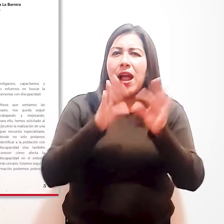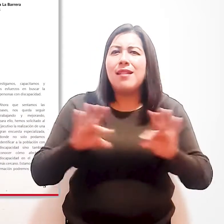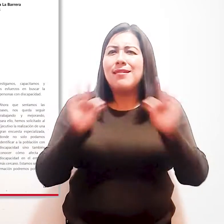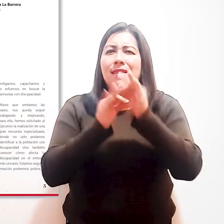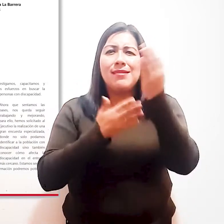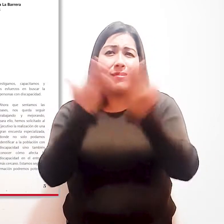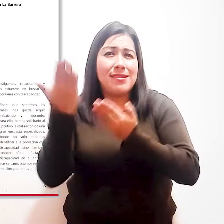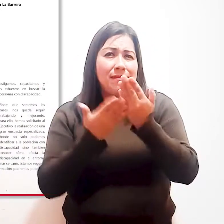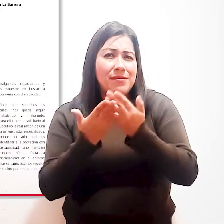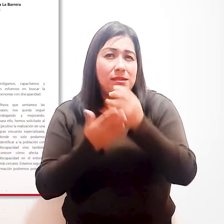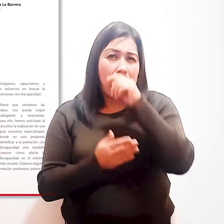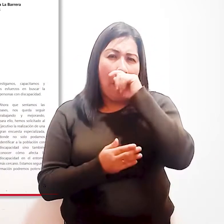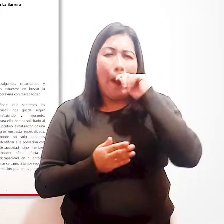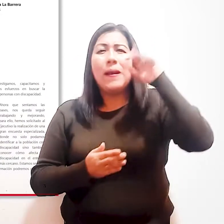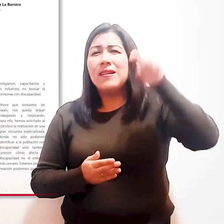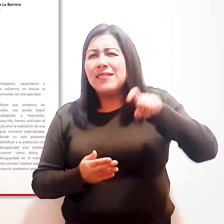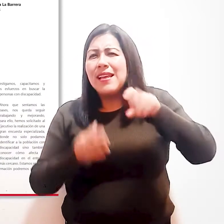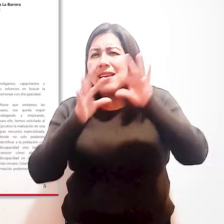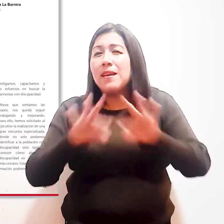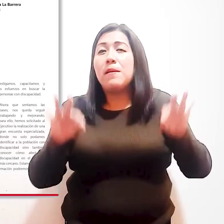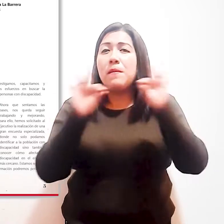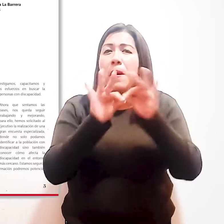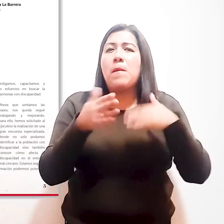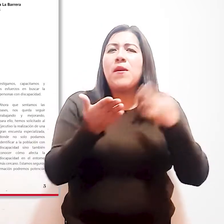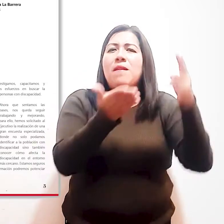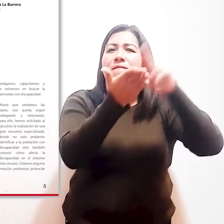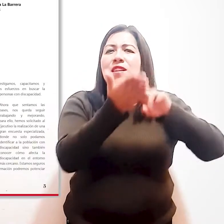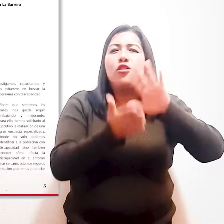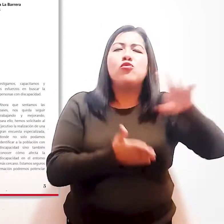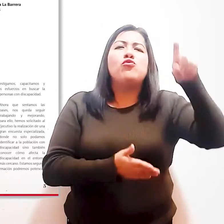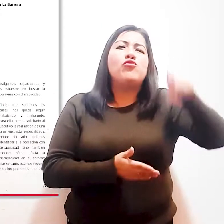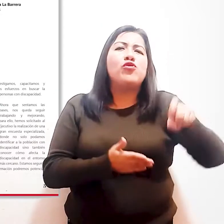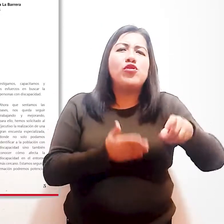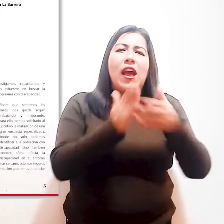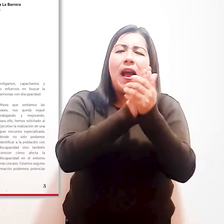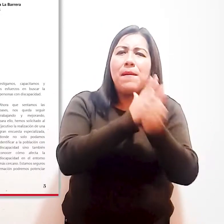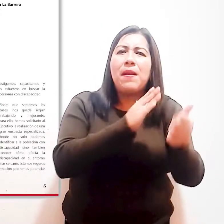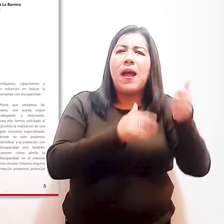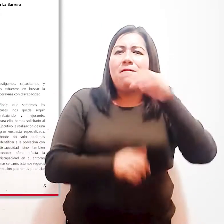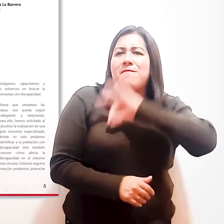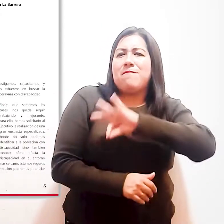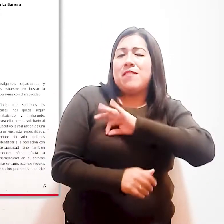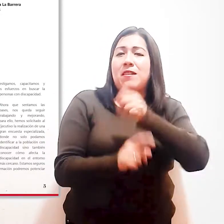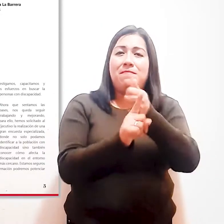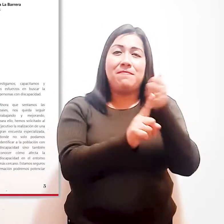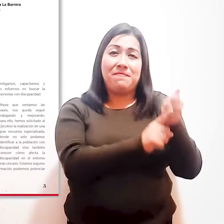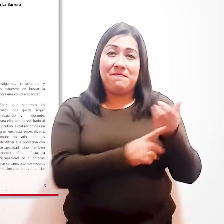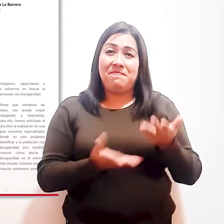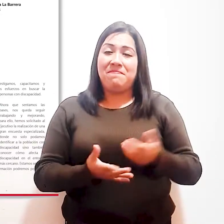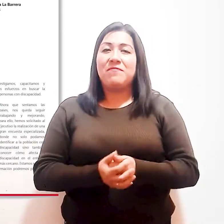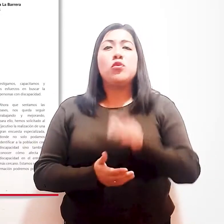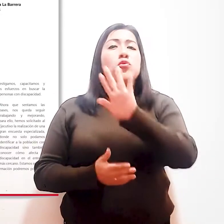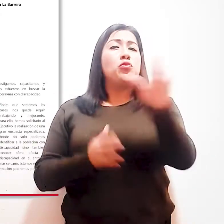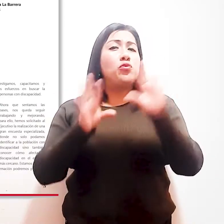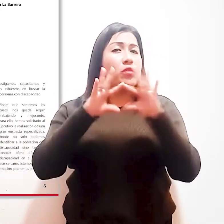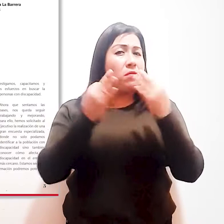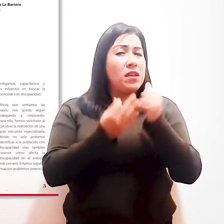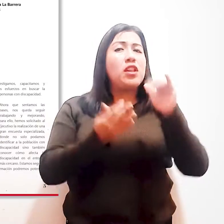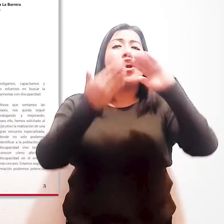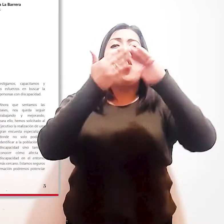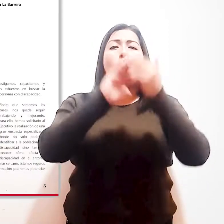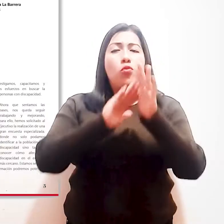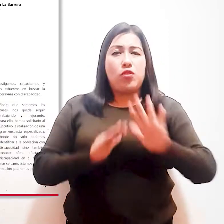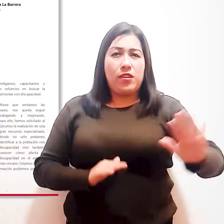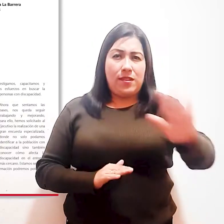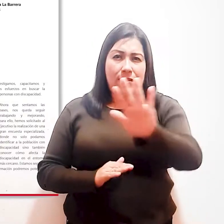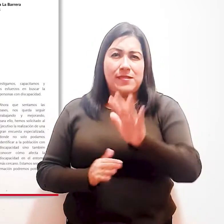vitales y a la oportunidad de aplicar sus habilidades y capacidades para beneficiarse a sí mismo y a sus familias y a